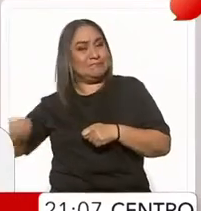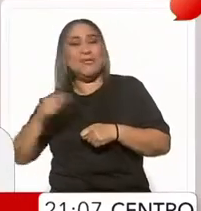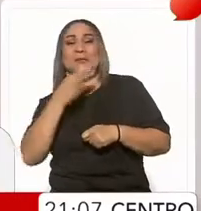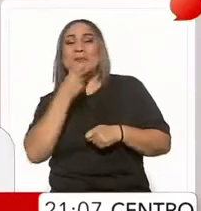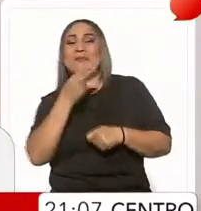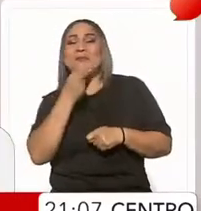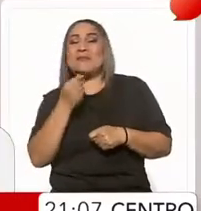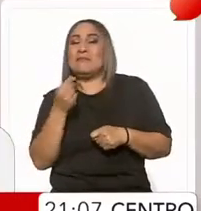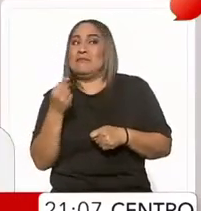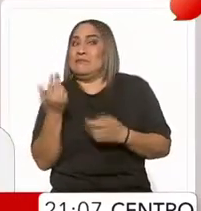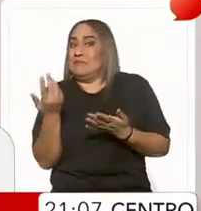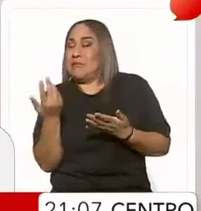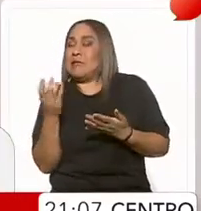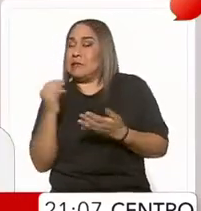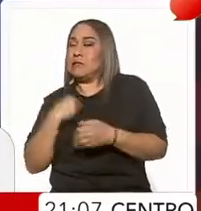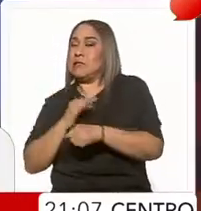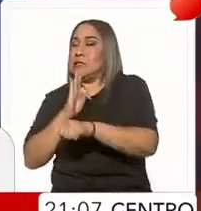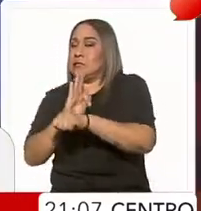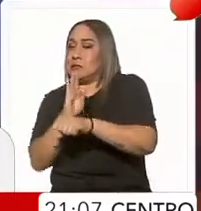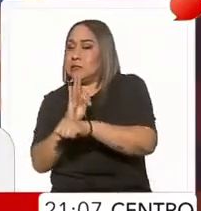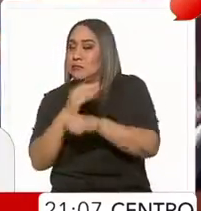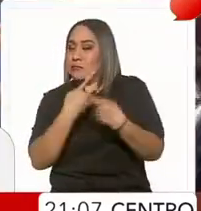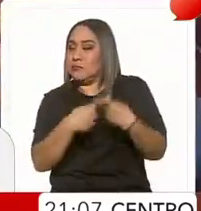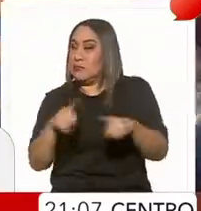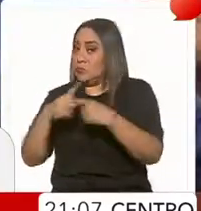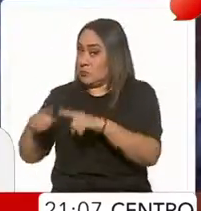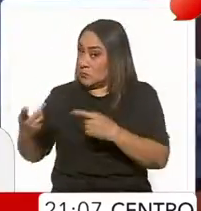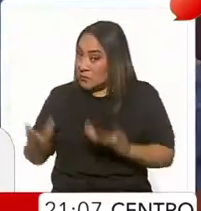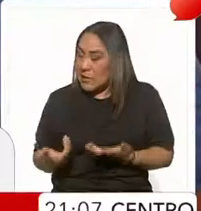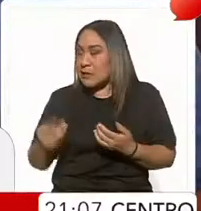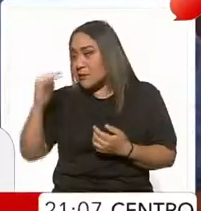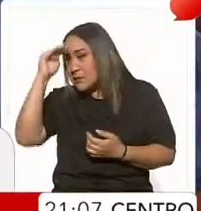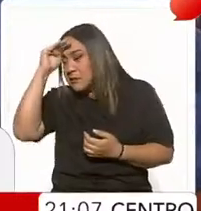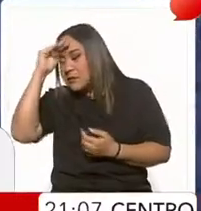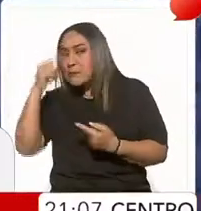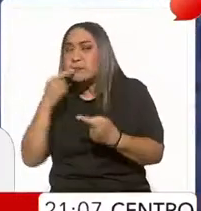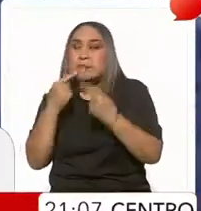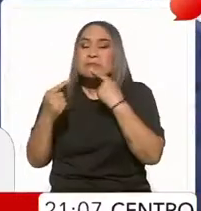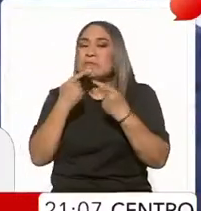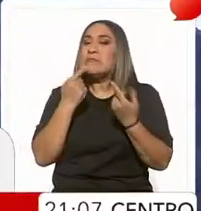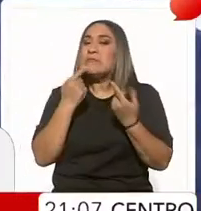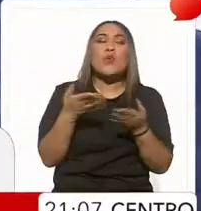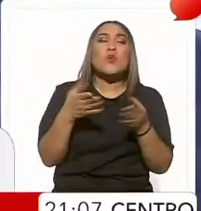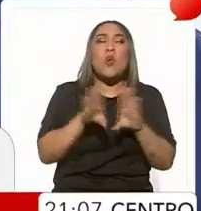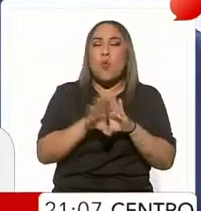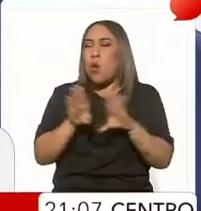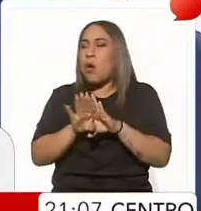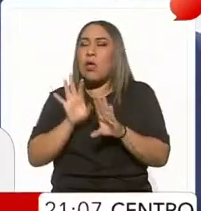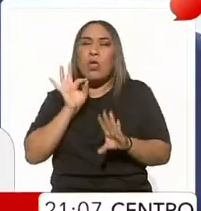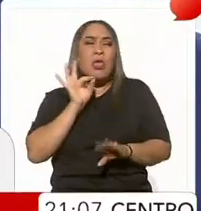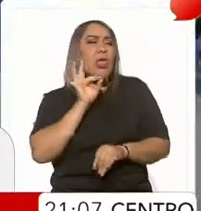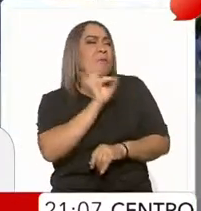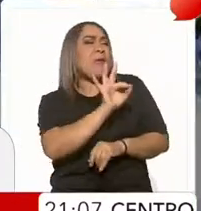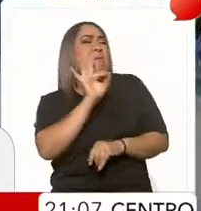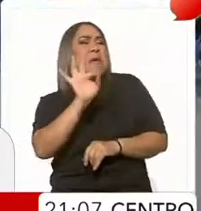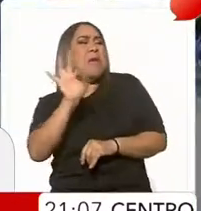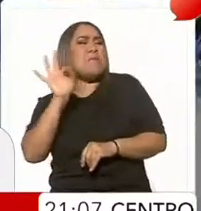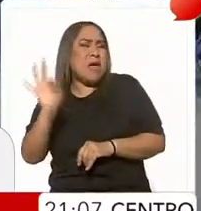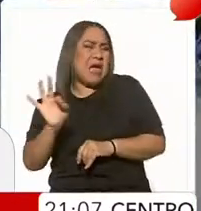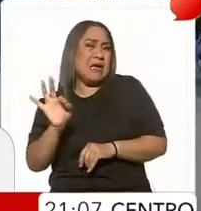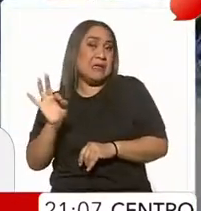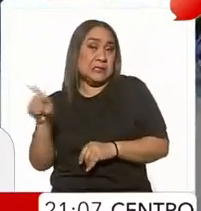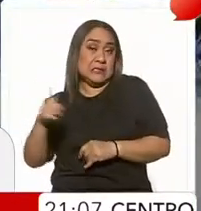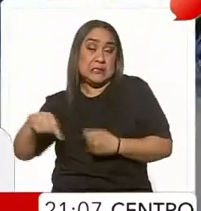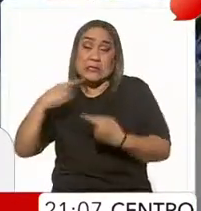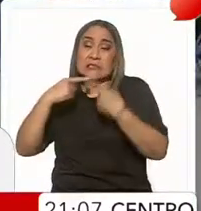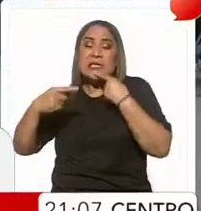por traficantes de influencia. Necesitaban tener medios de manipulación para